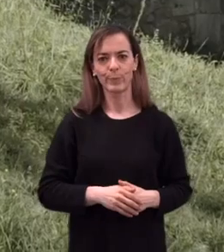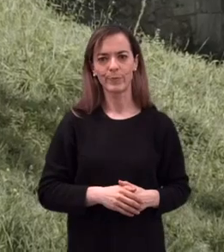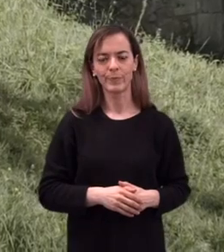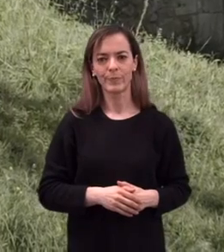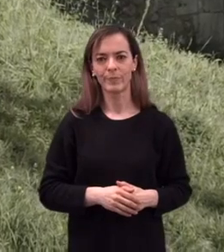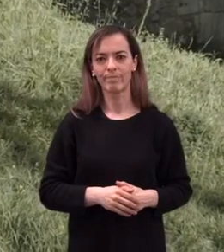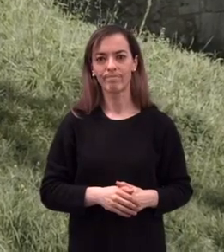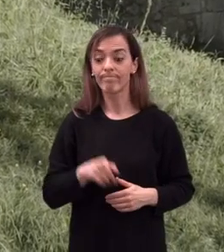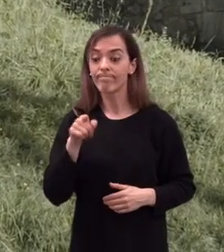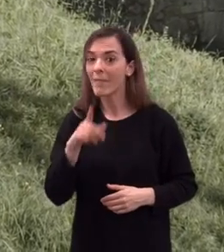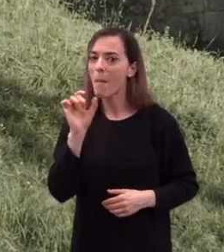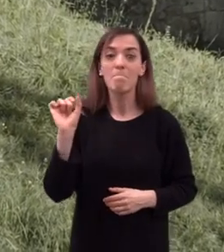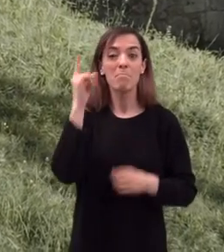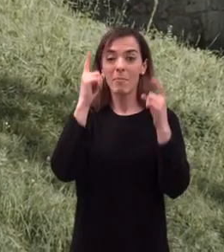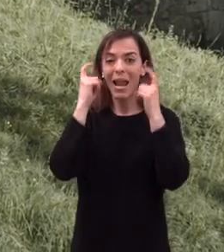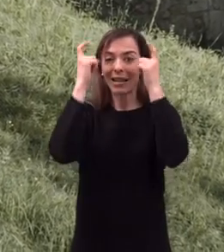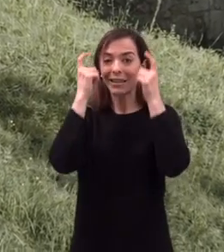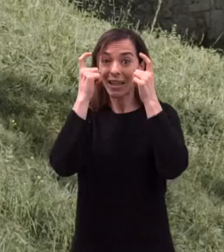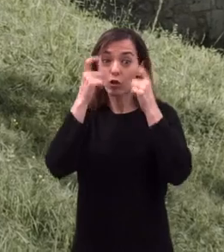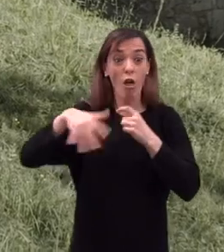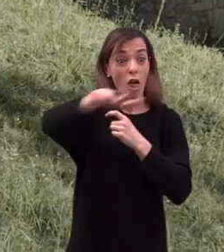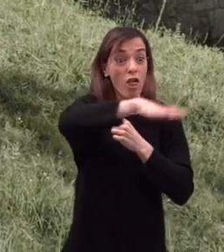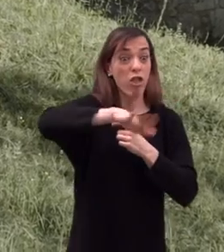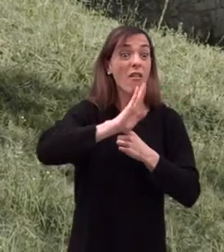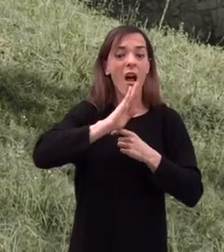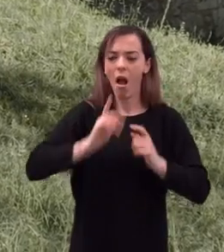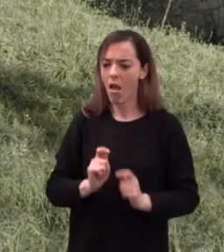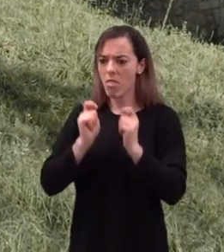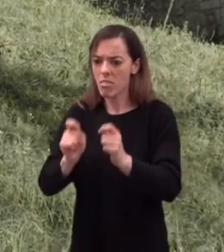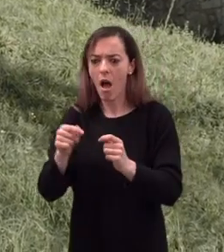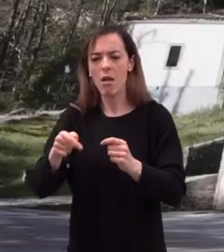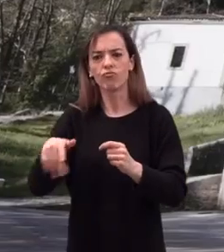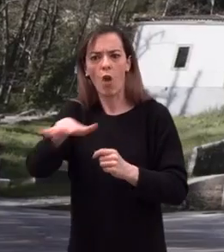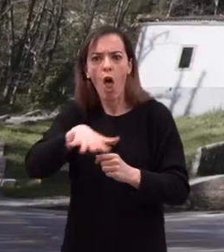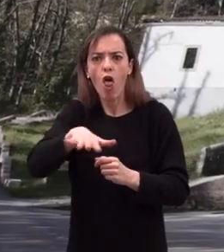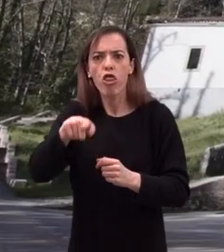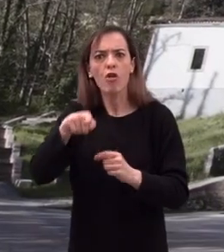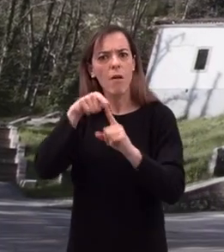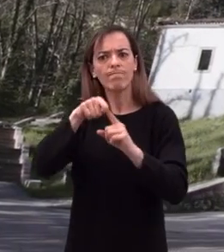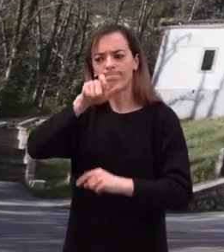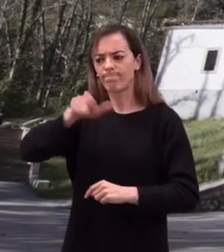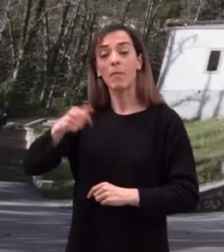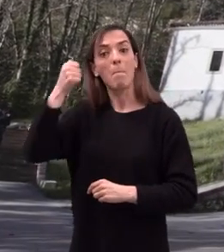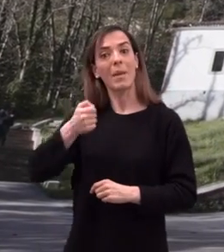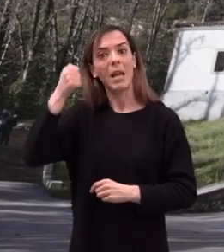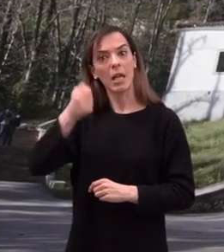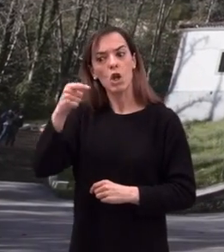que fue el primer intento de proporcionar al santuario un hospedaje digno para los peregrinos.